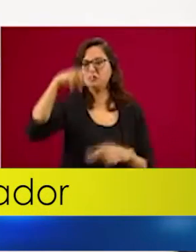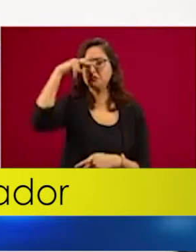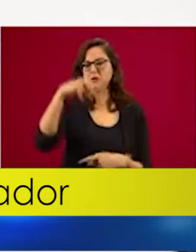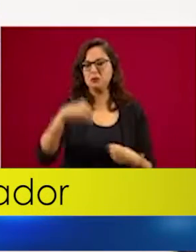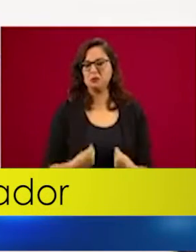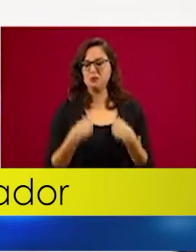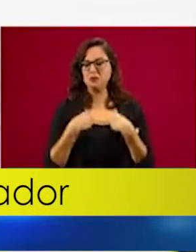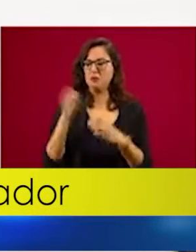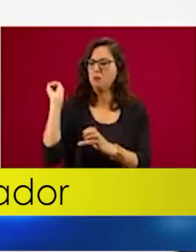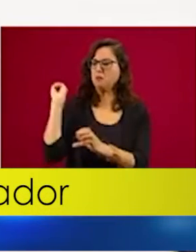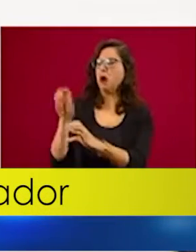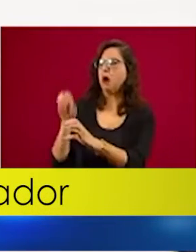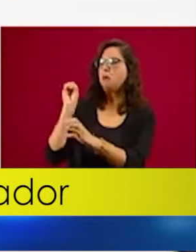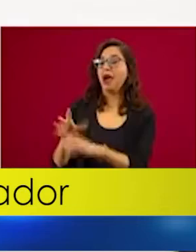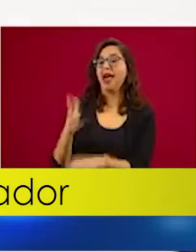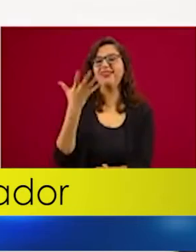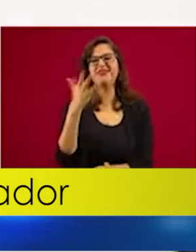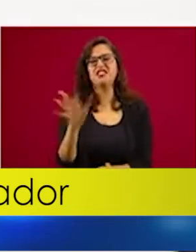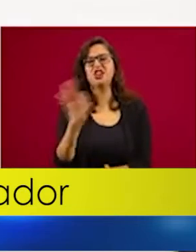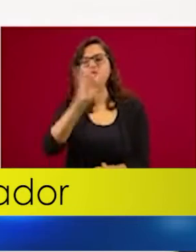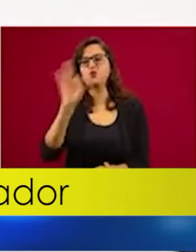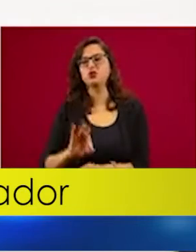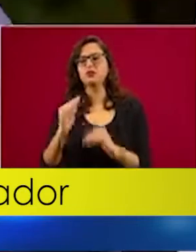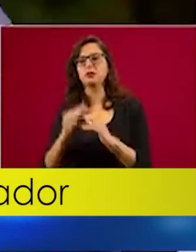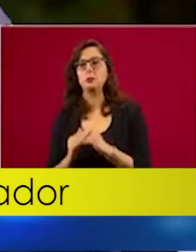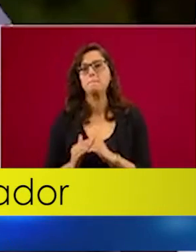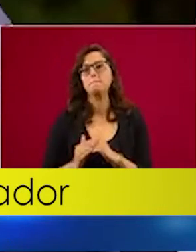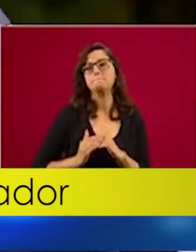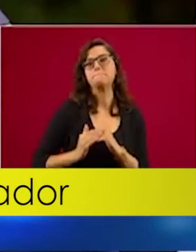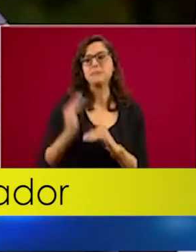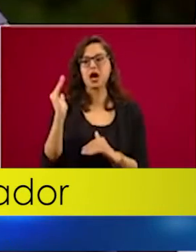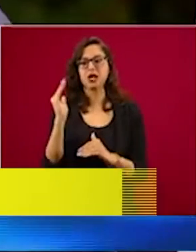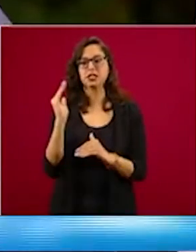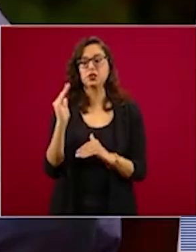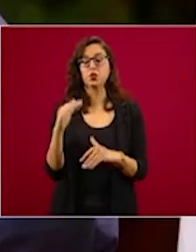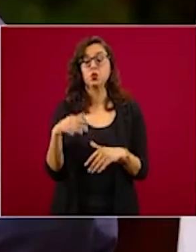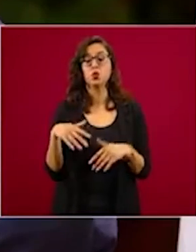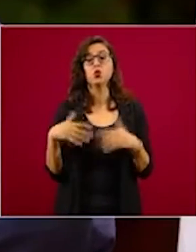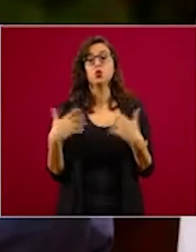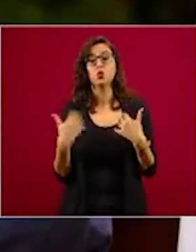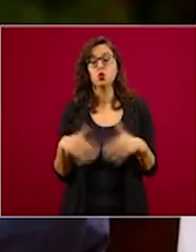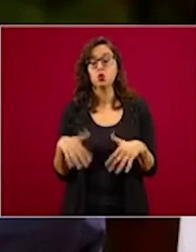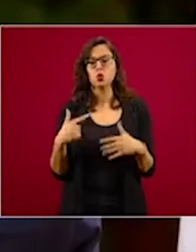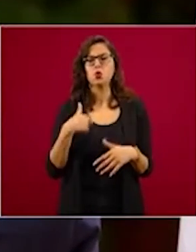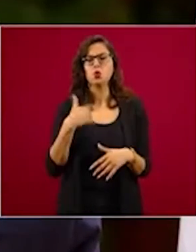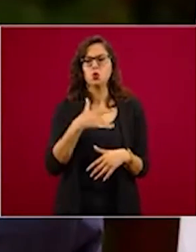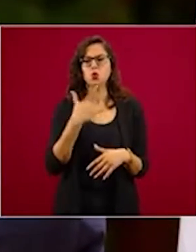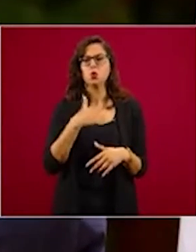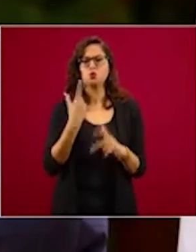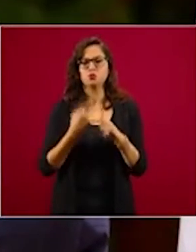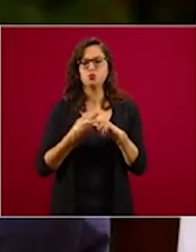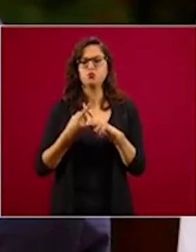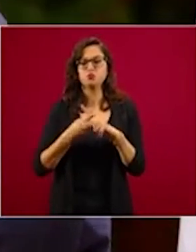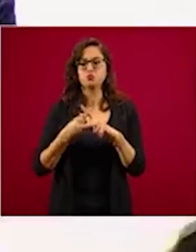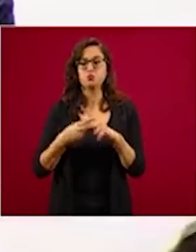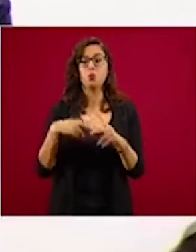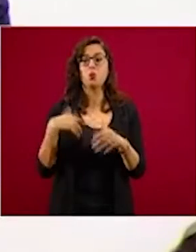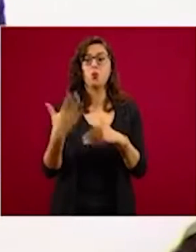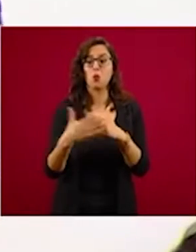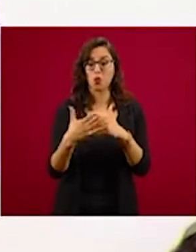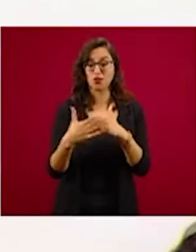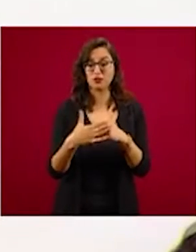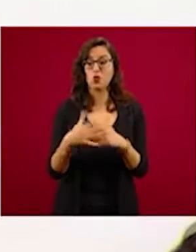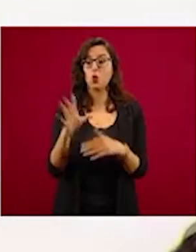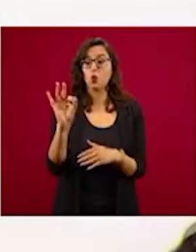en relación con el año pasado y estimo que van a llegar a 40